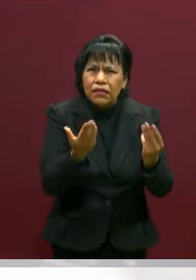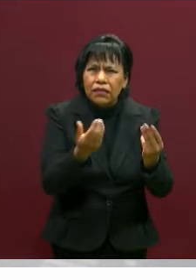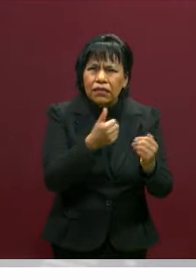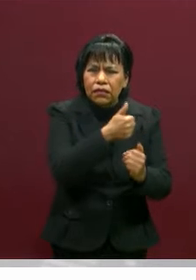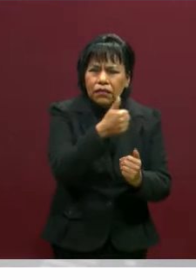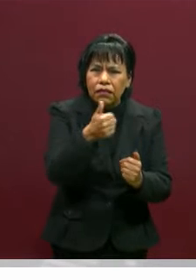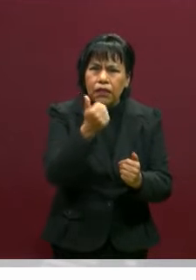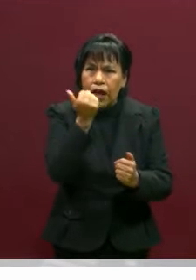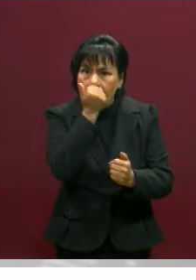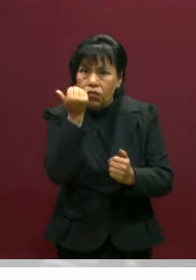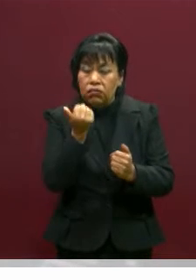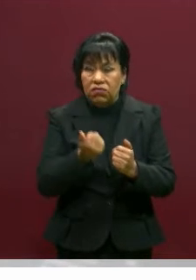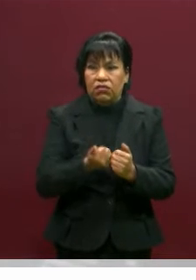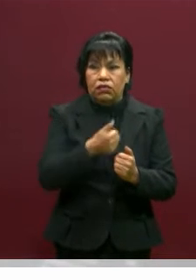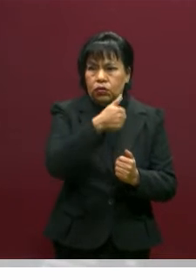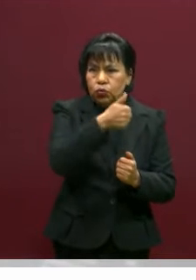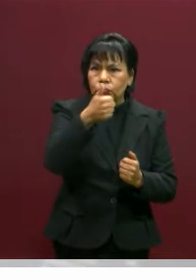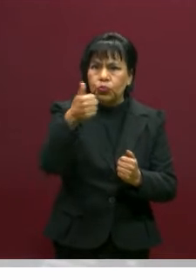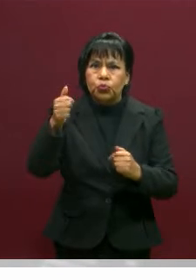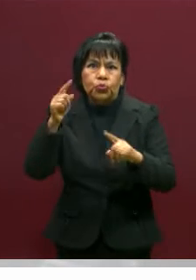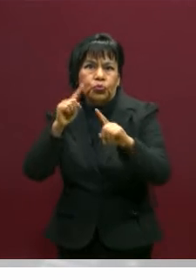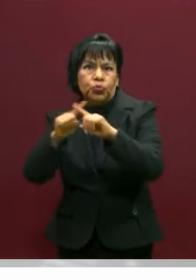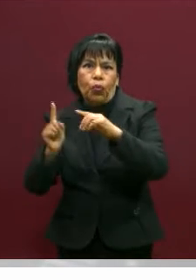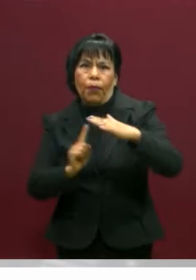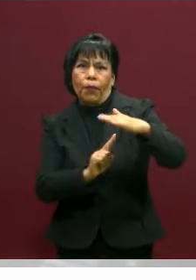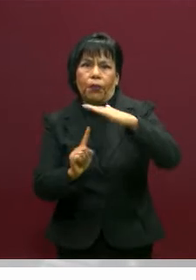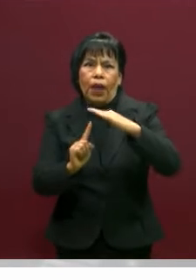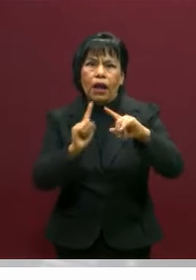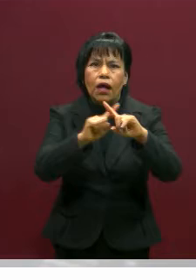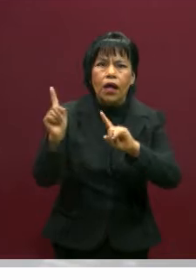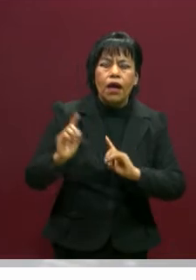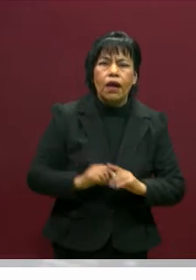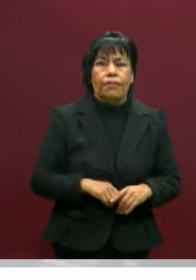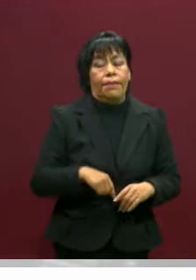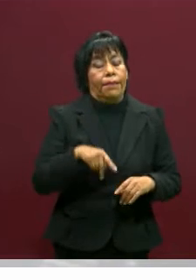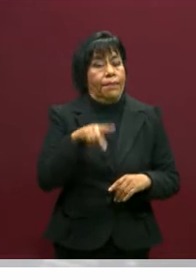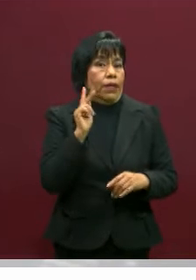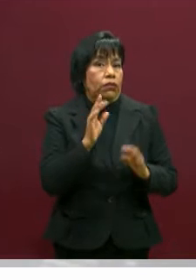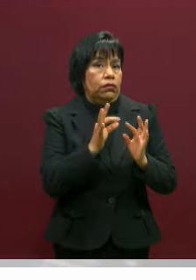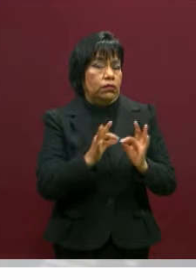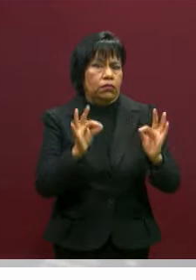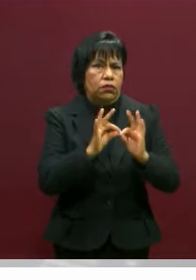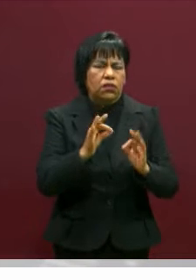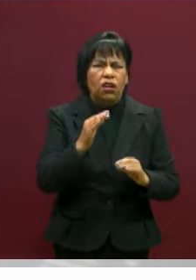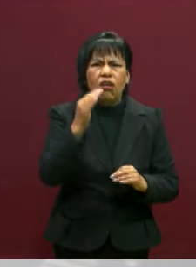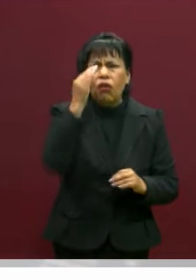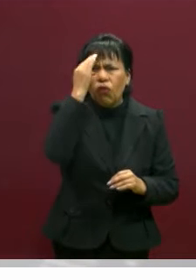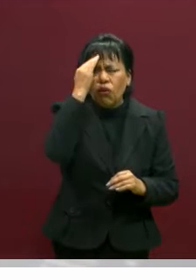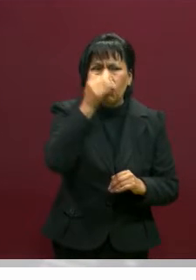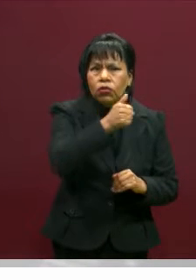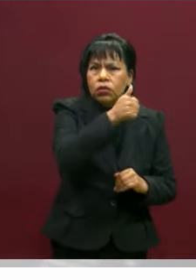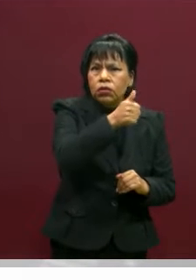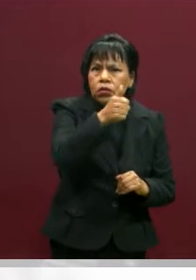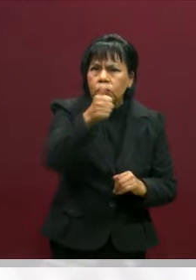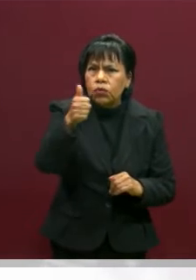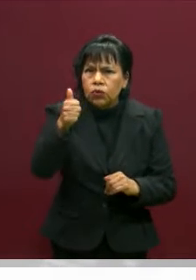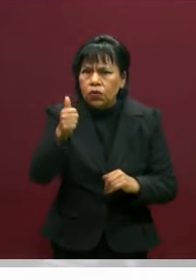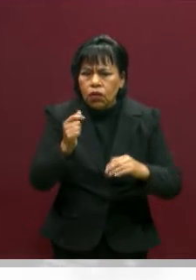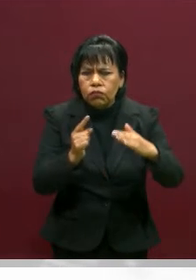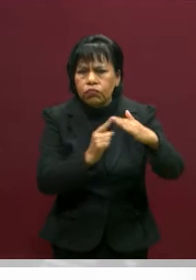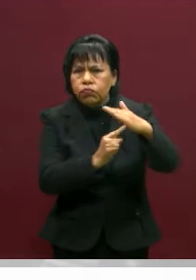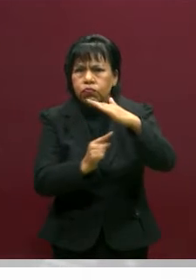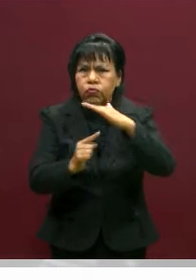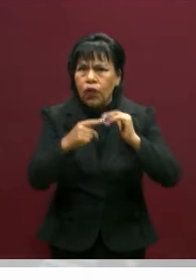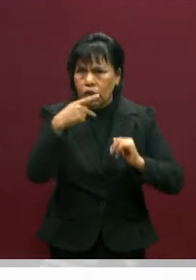circunstancias en que se encuentran? Pero algo más, conozco las circunstancias de cada uno de ellos.